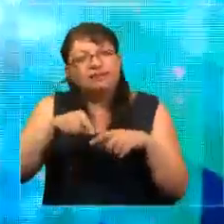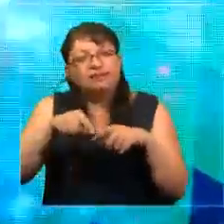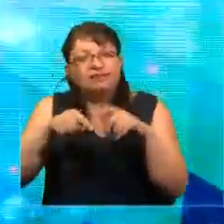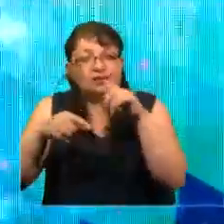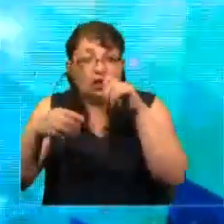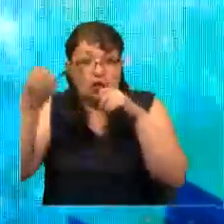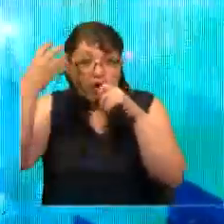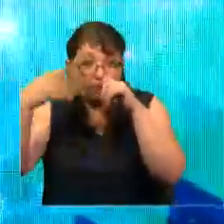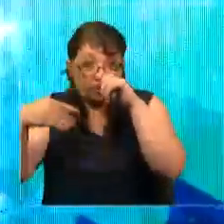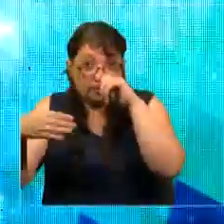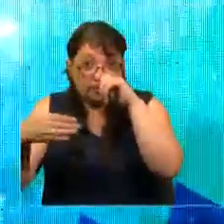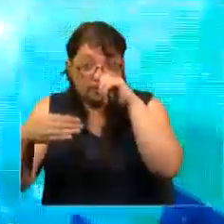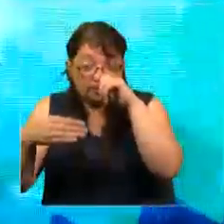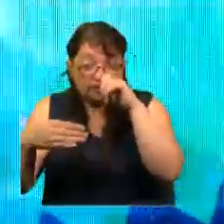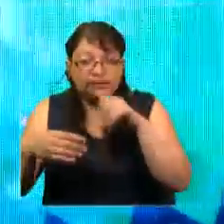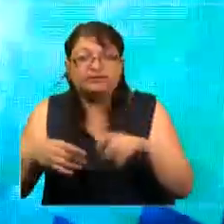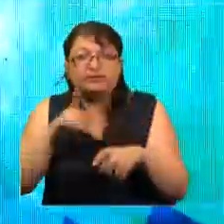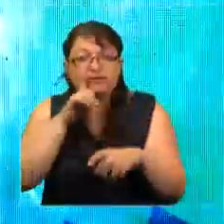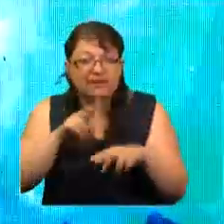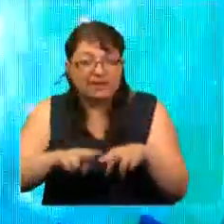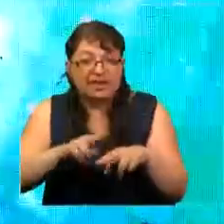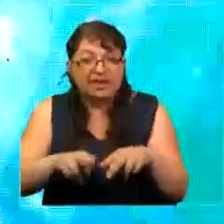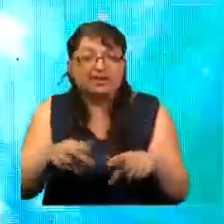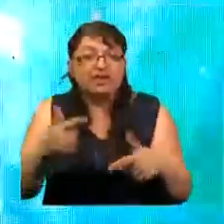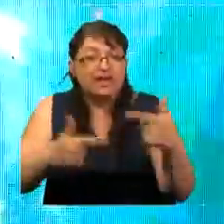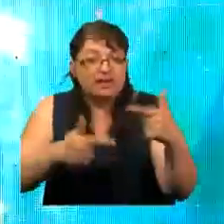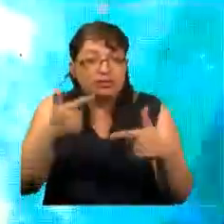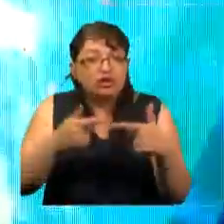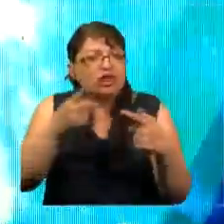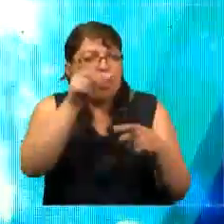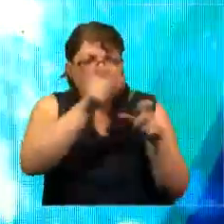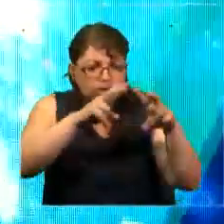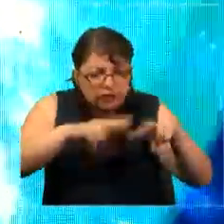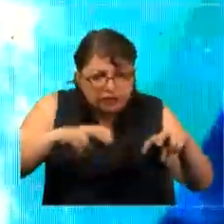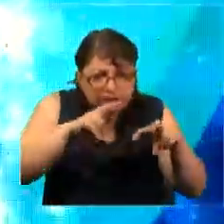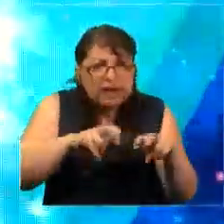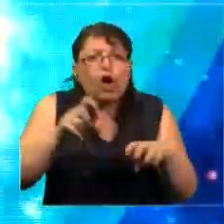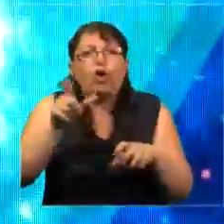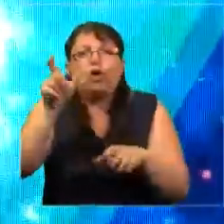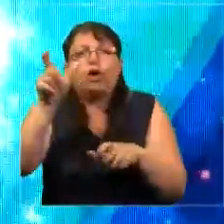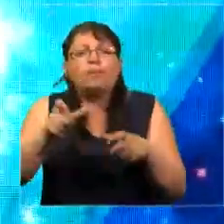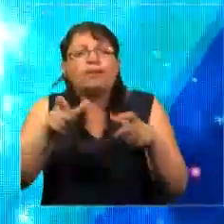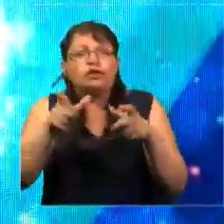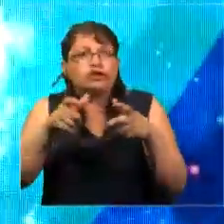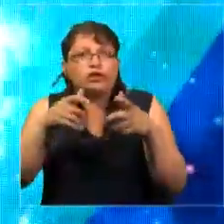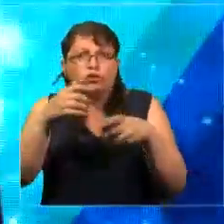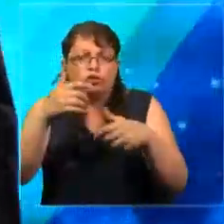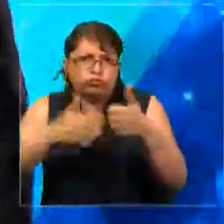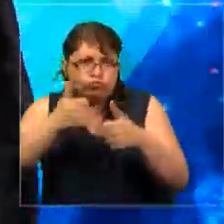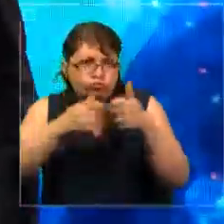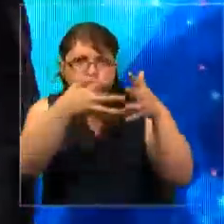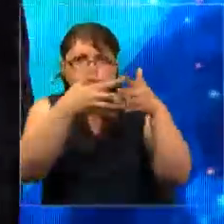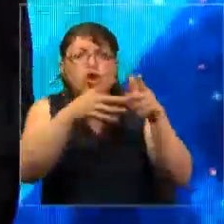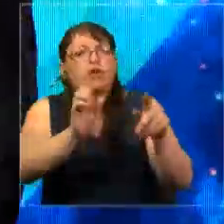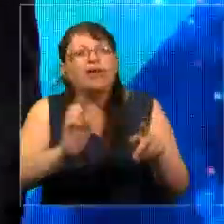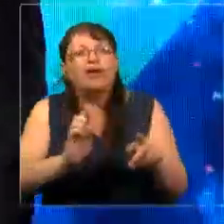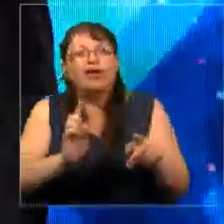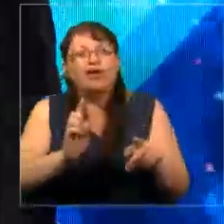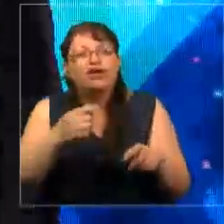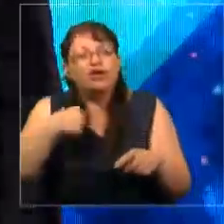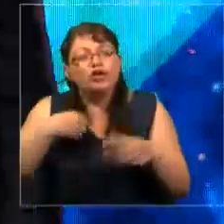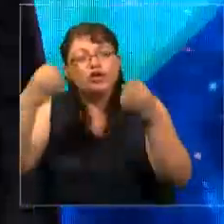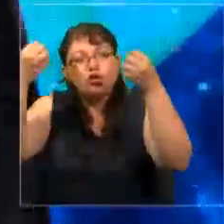la aprendí de los hacedores de políticas de los investigadores o reguladores de Estados Unidos. Y al contrario, lo aprendí